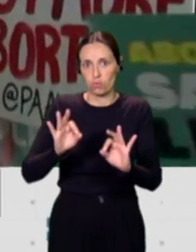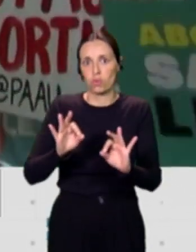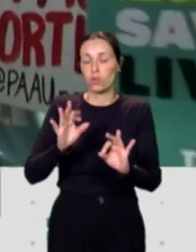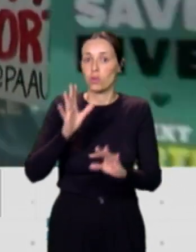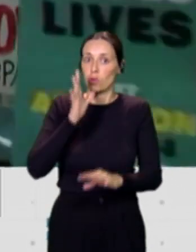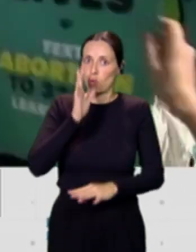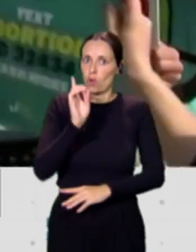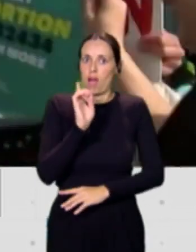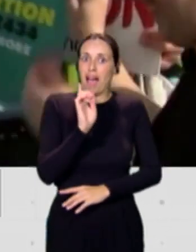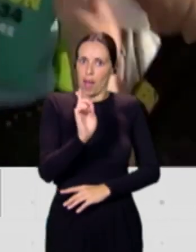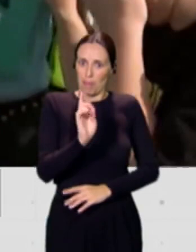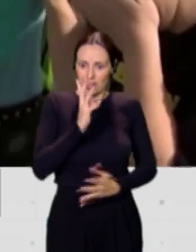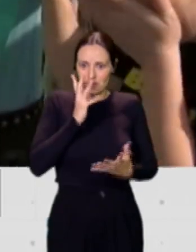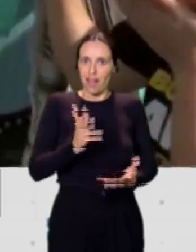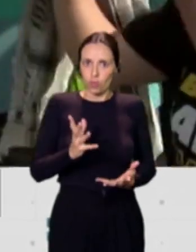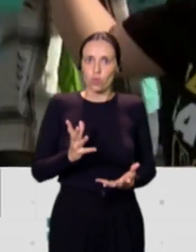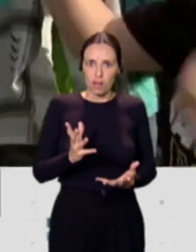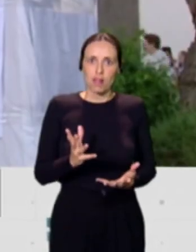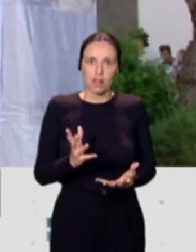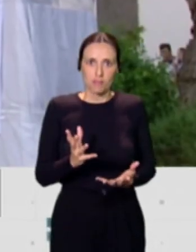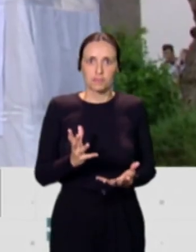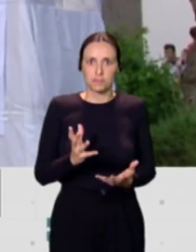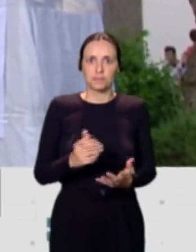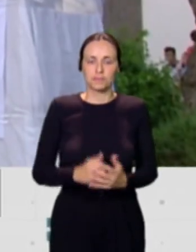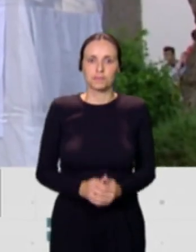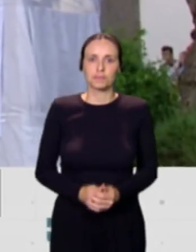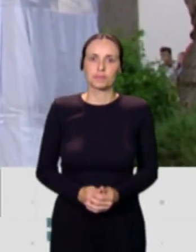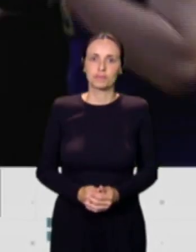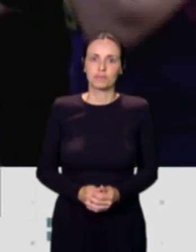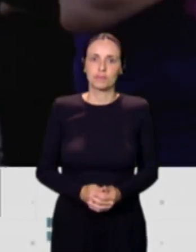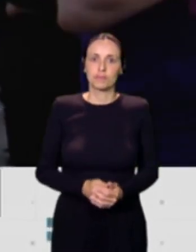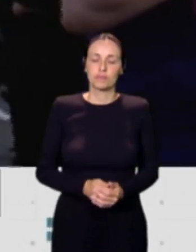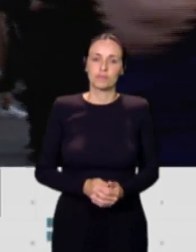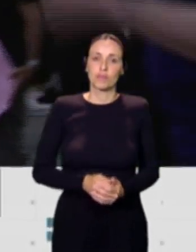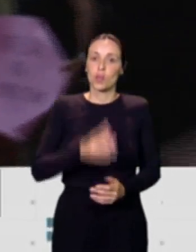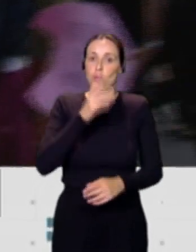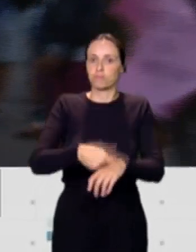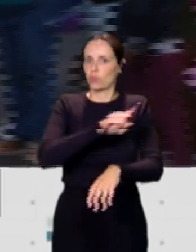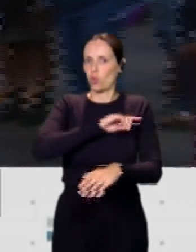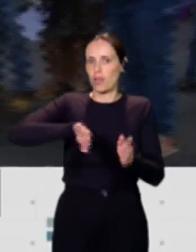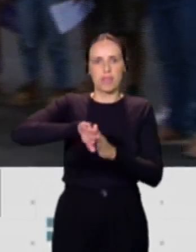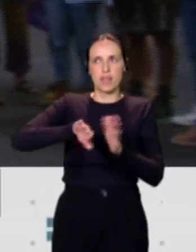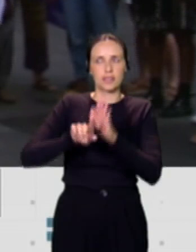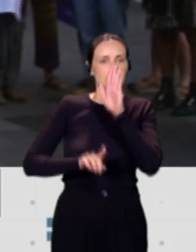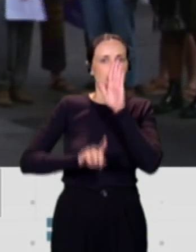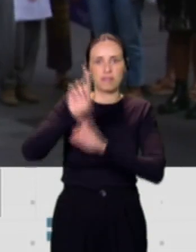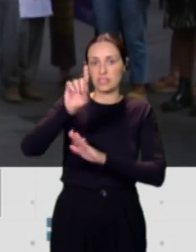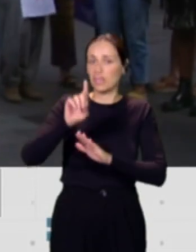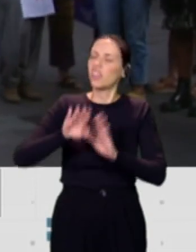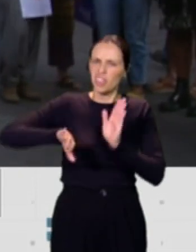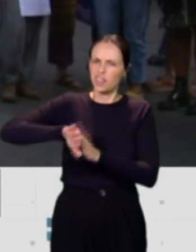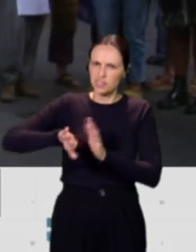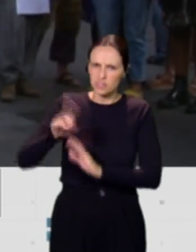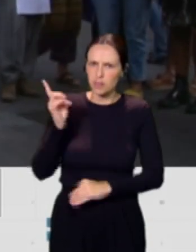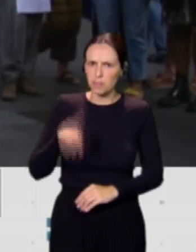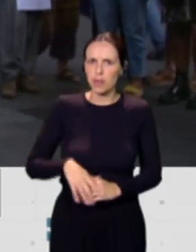amenaza a día de hoy del avance de la extrema derecha. De la derecha y de la extrema derecha porque la